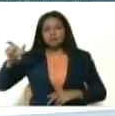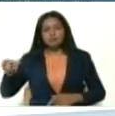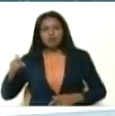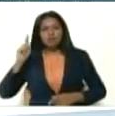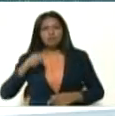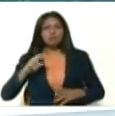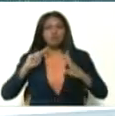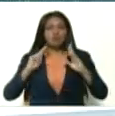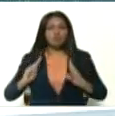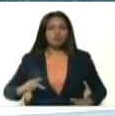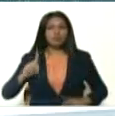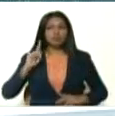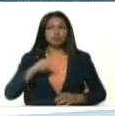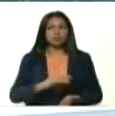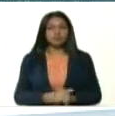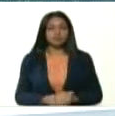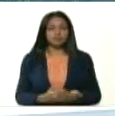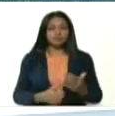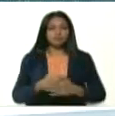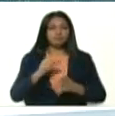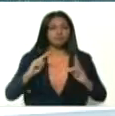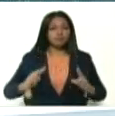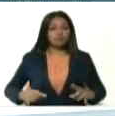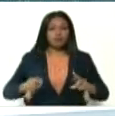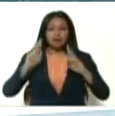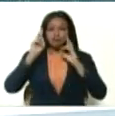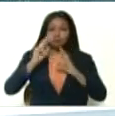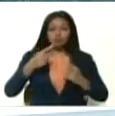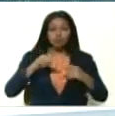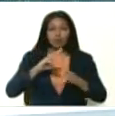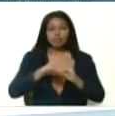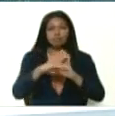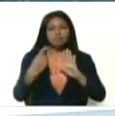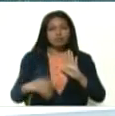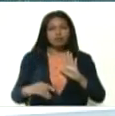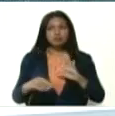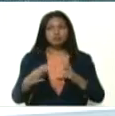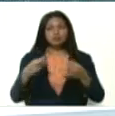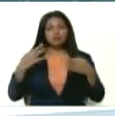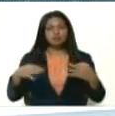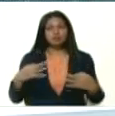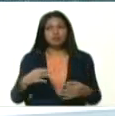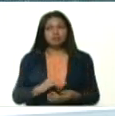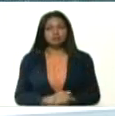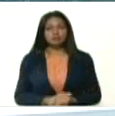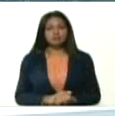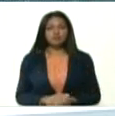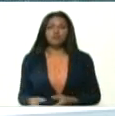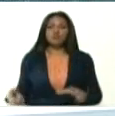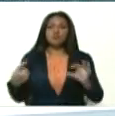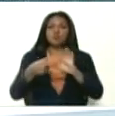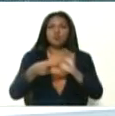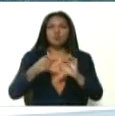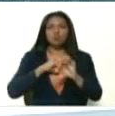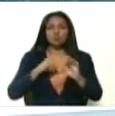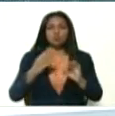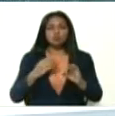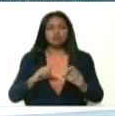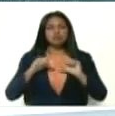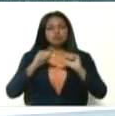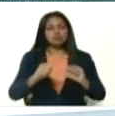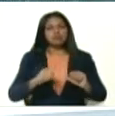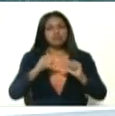como humanos más humanos y como respetuosos de los derechos de la naturaleza así que unidos nosotros